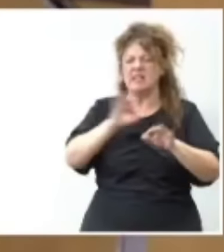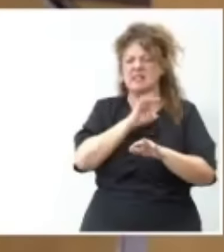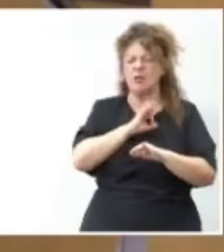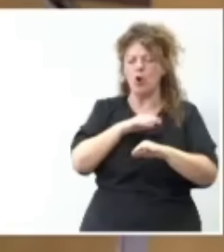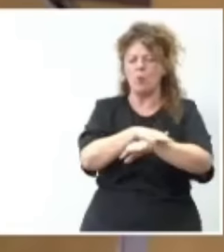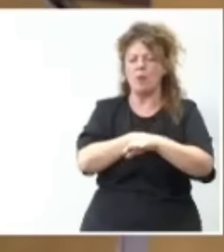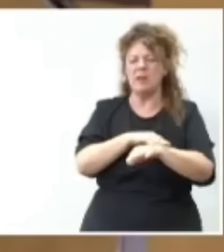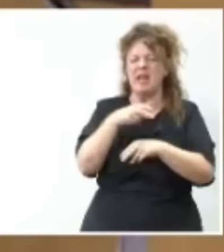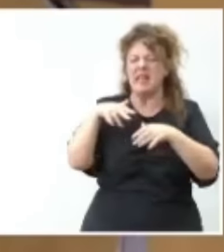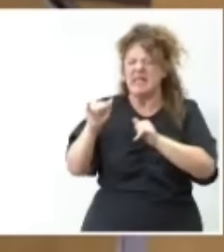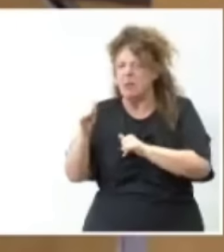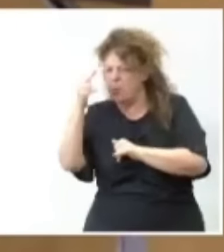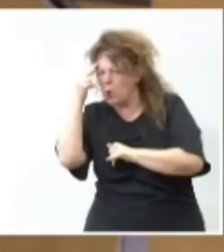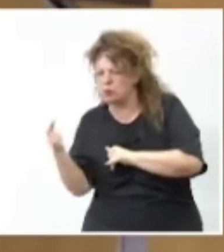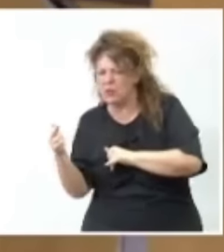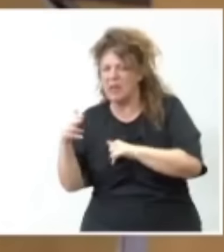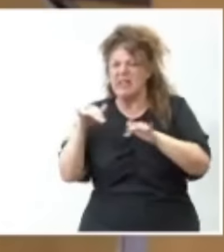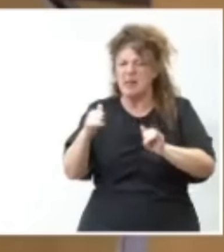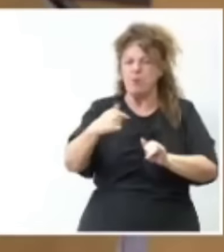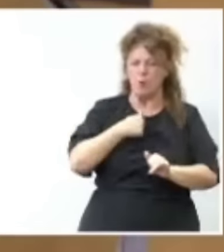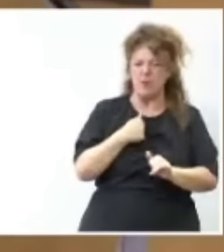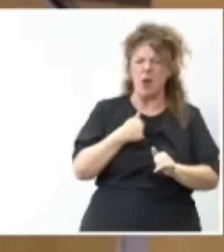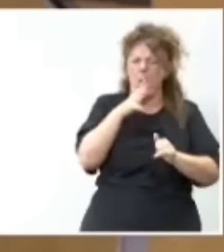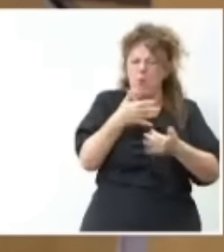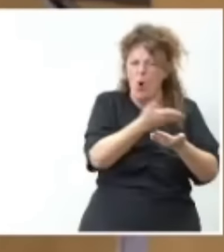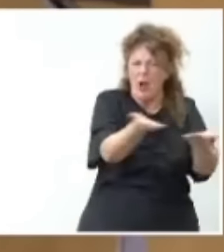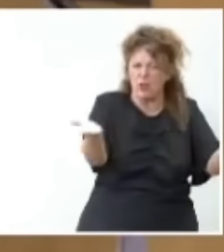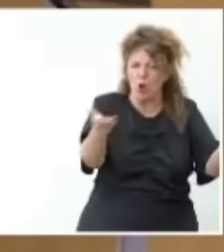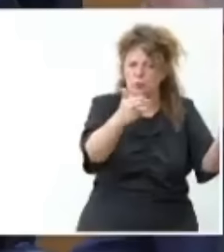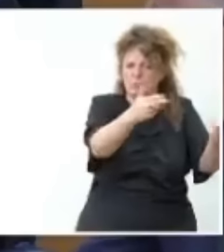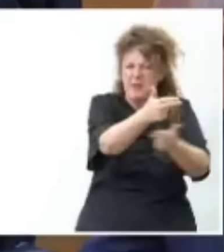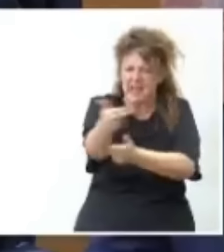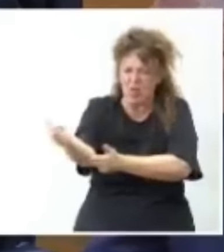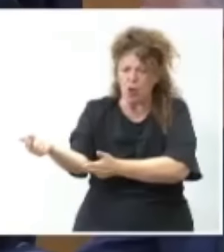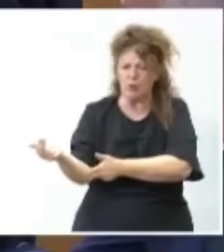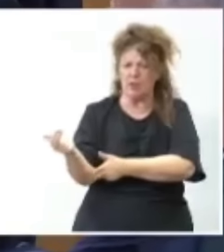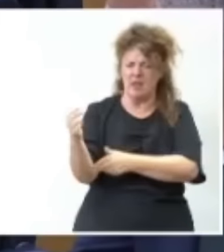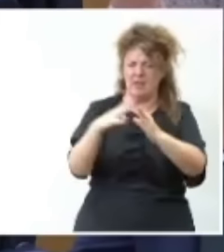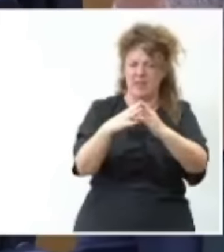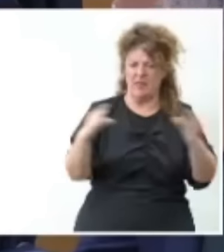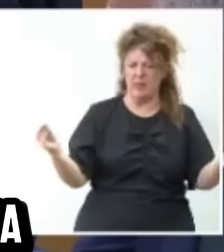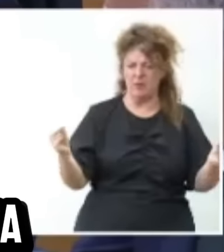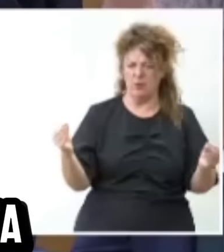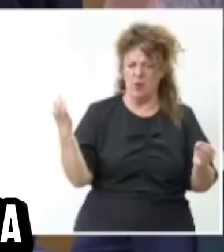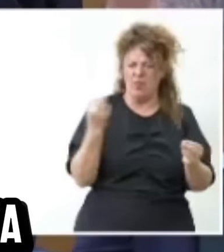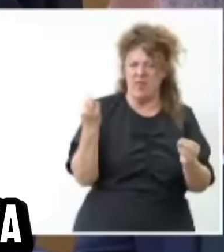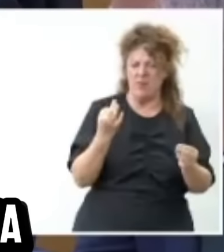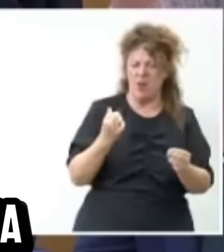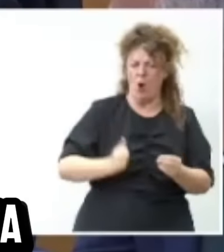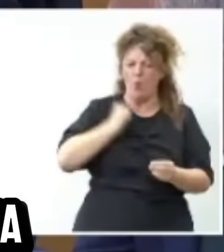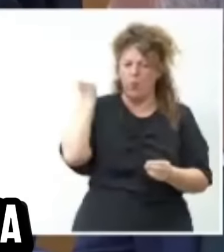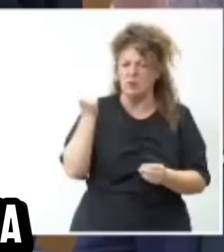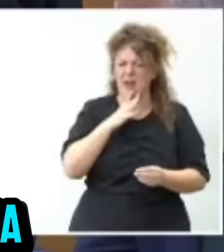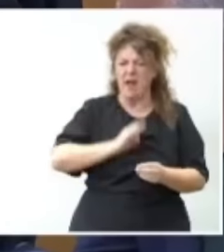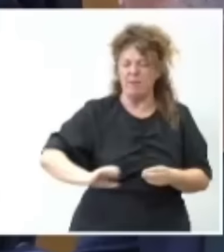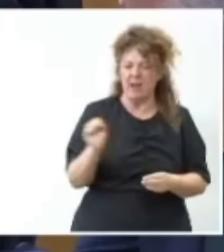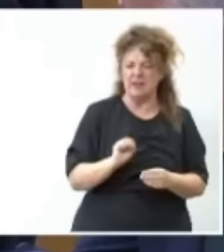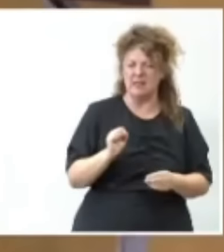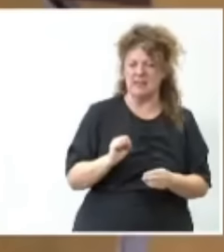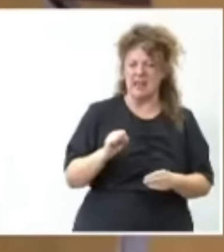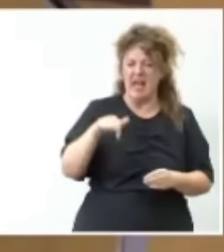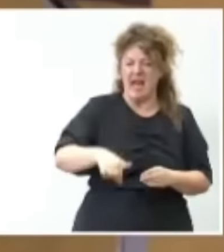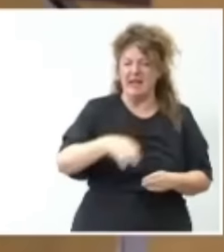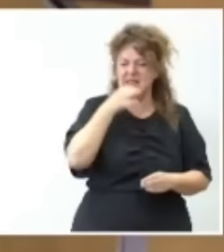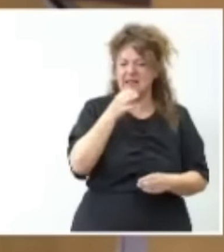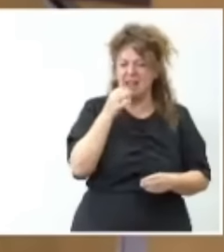usted, ni por usted ni por mí, por los pescadores, por los pescadores de Andalucía. Tiene usted una oportunidad fantástica esta tarde